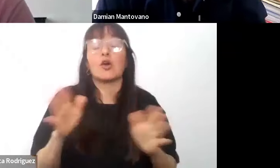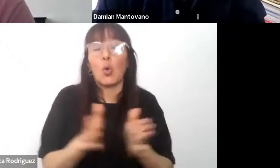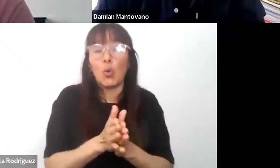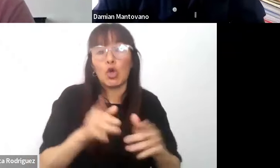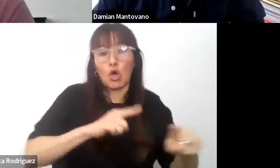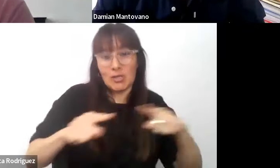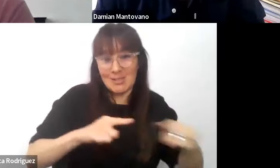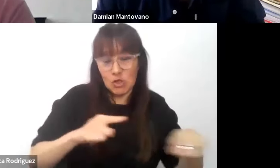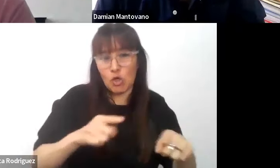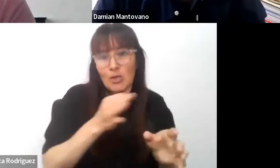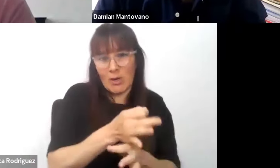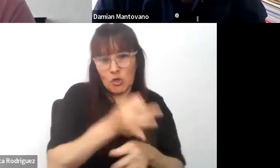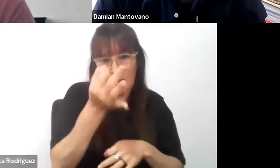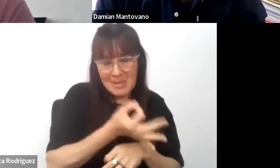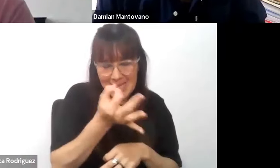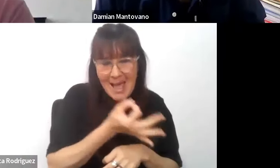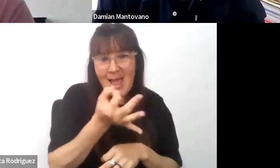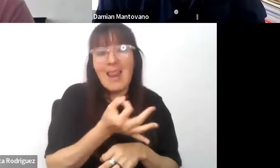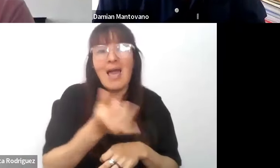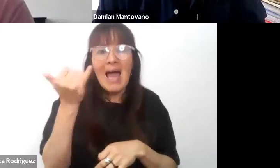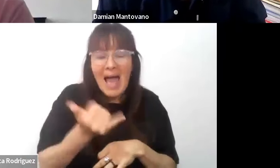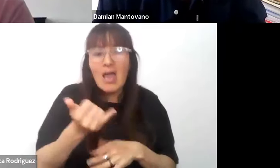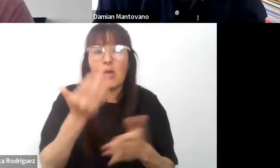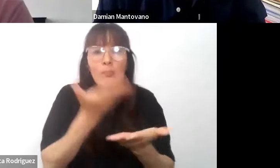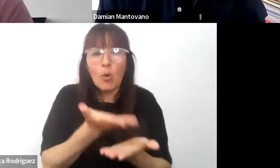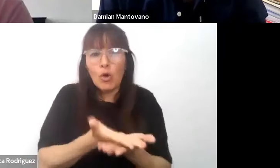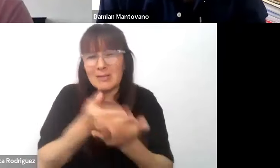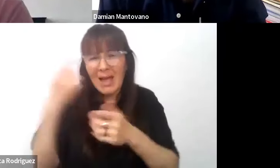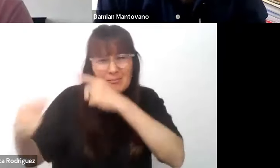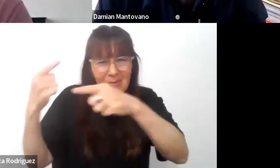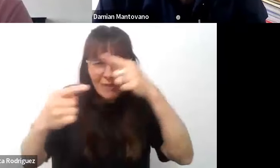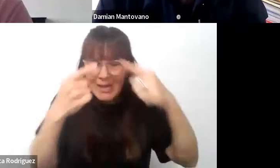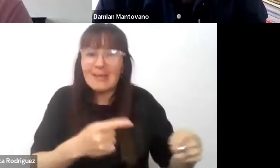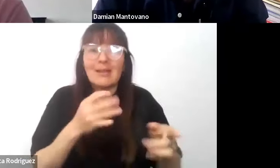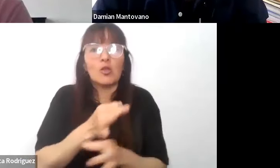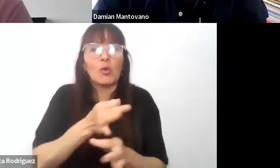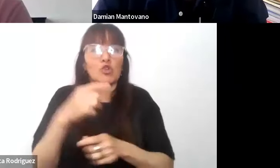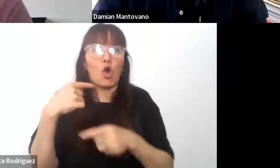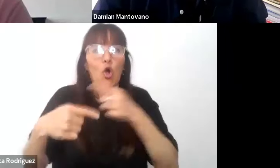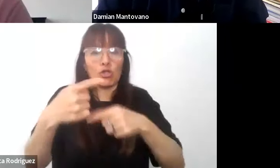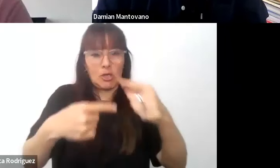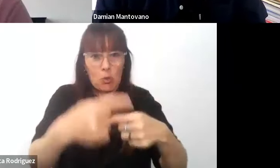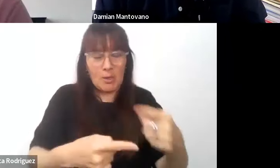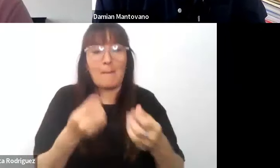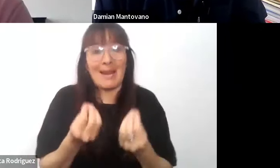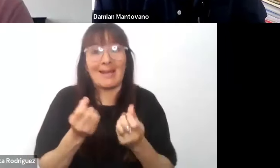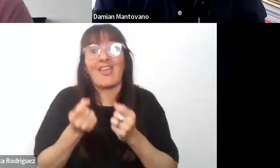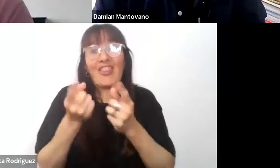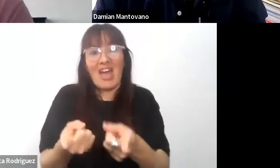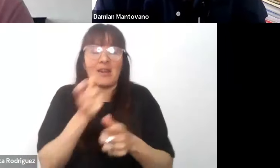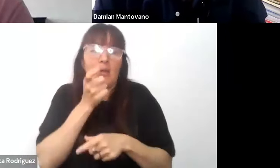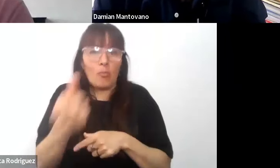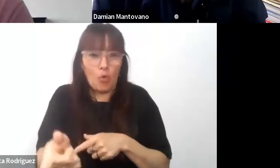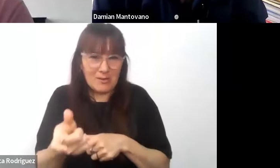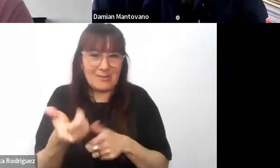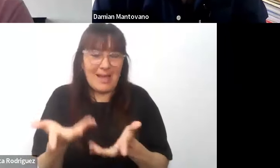Especial realizan diferentes propuestas de formación continua para tratar la respuesta a los emergentes